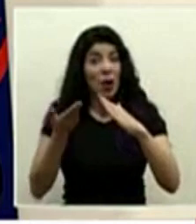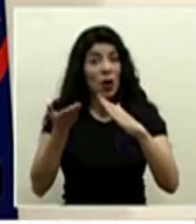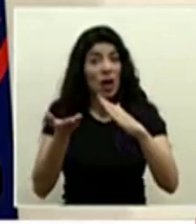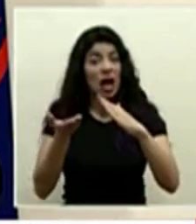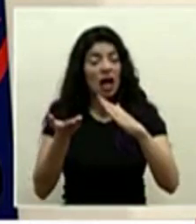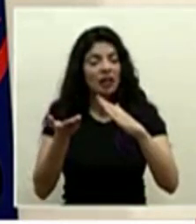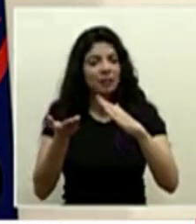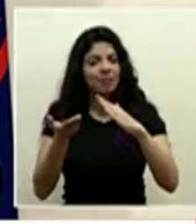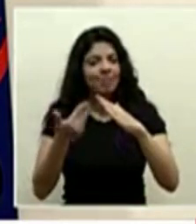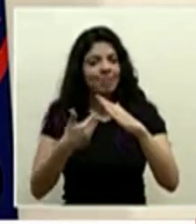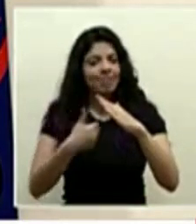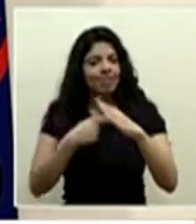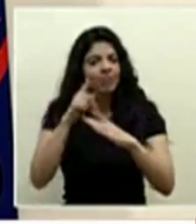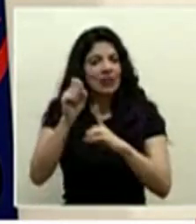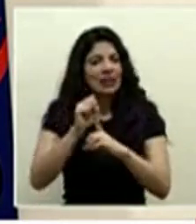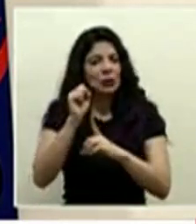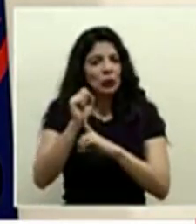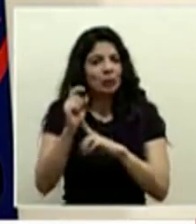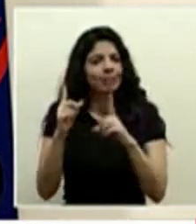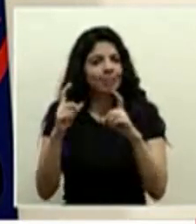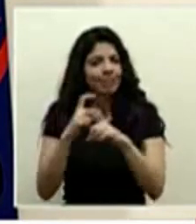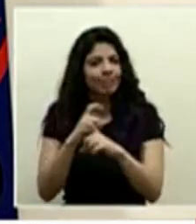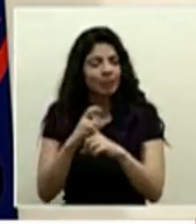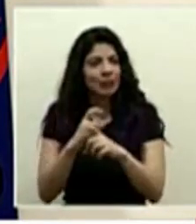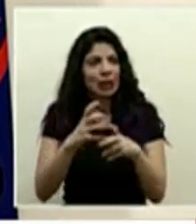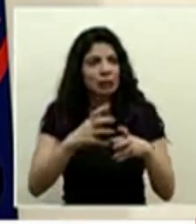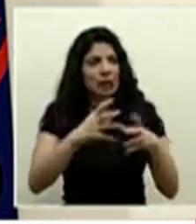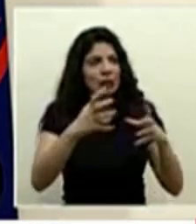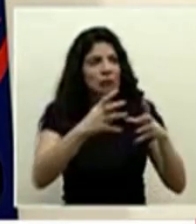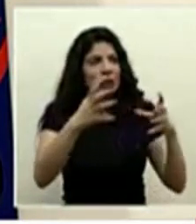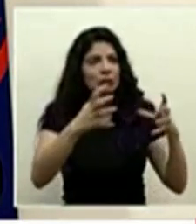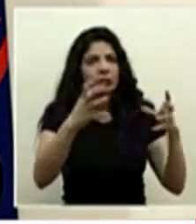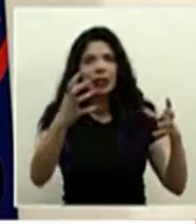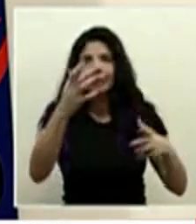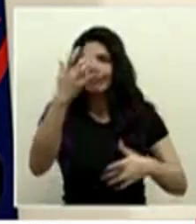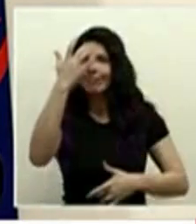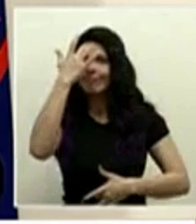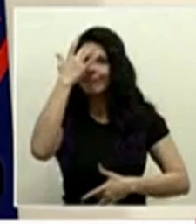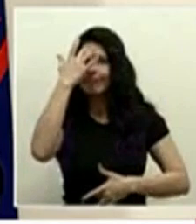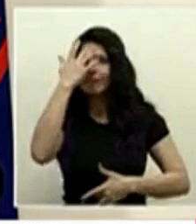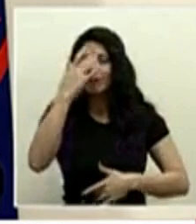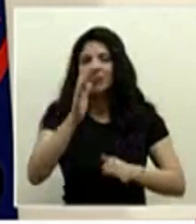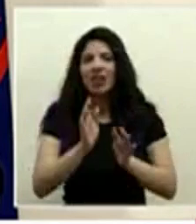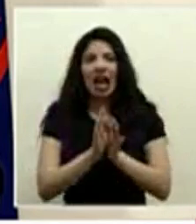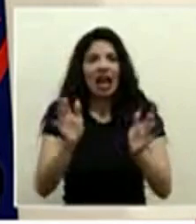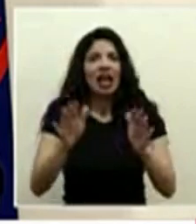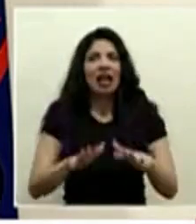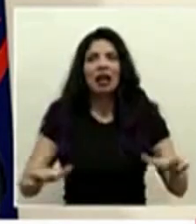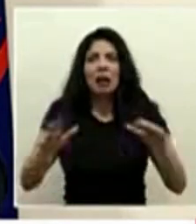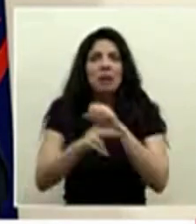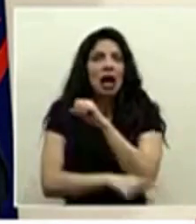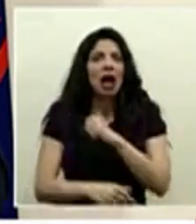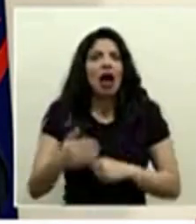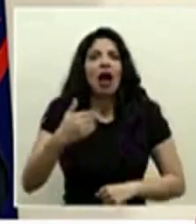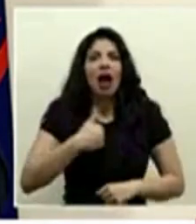hay una situación más compleja y más casos de esa transmisión está generalizada en todo el país y quédese